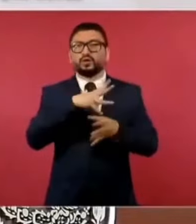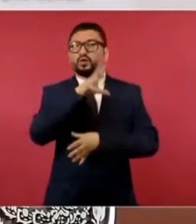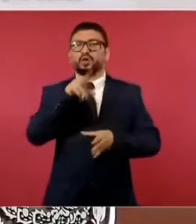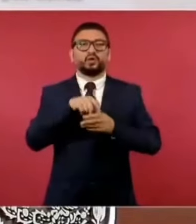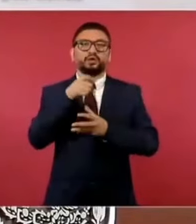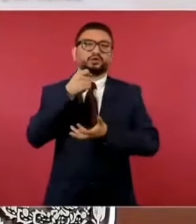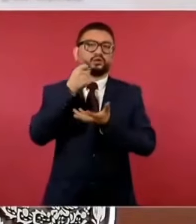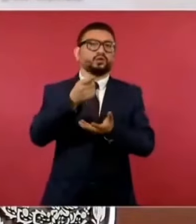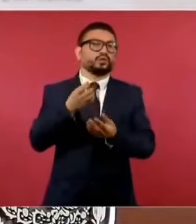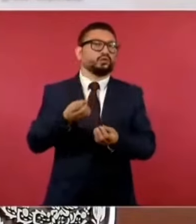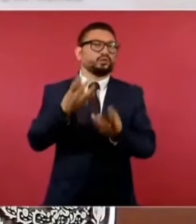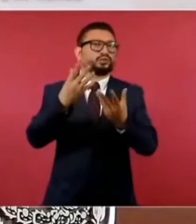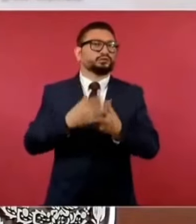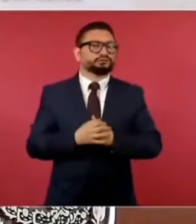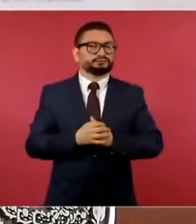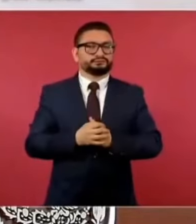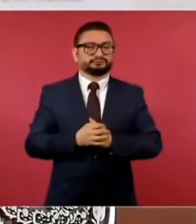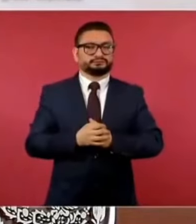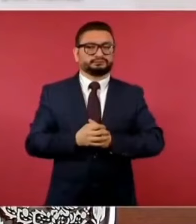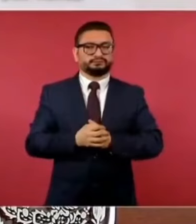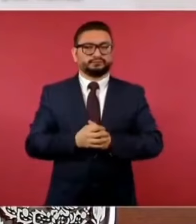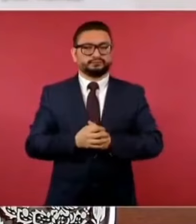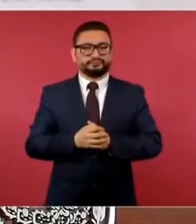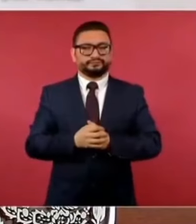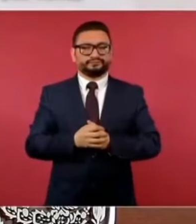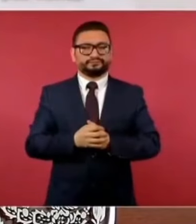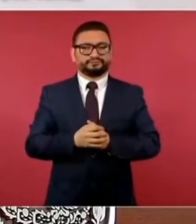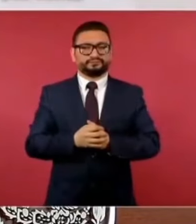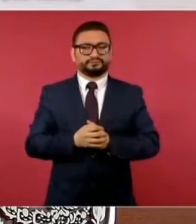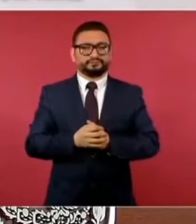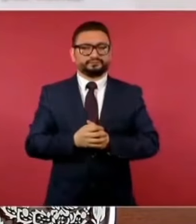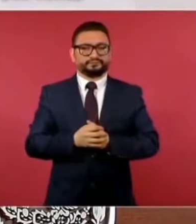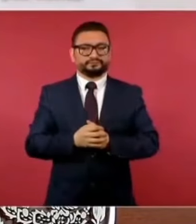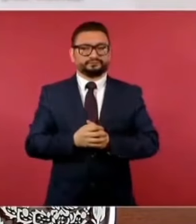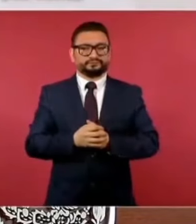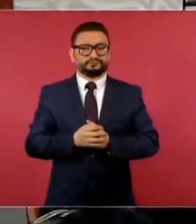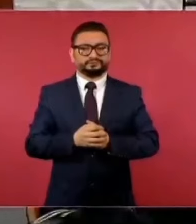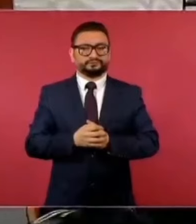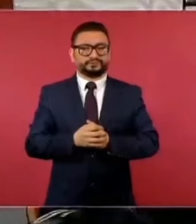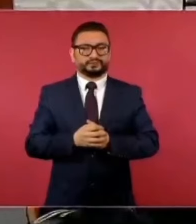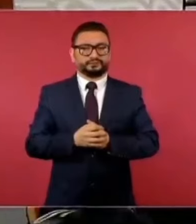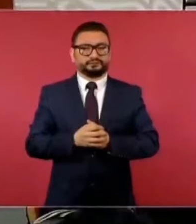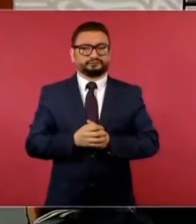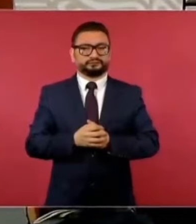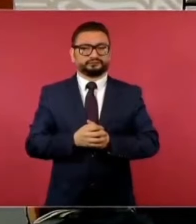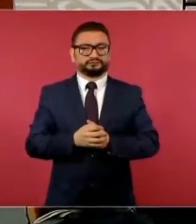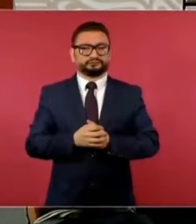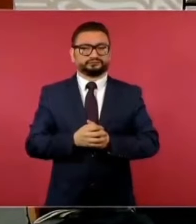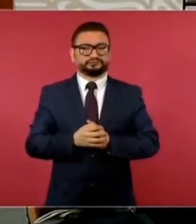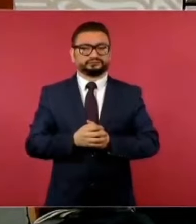de lo que han recibido los